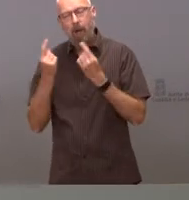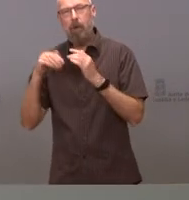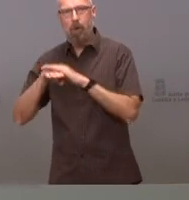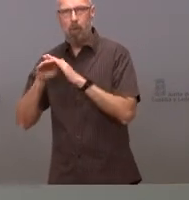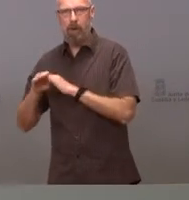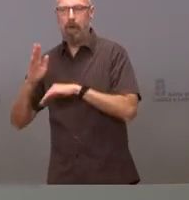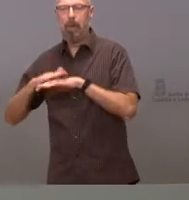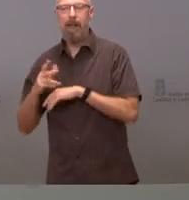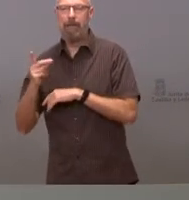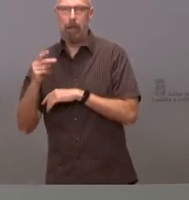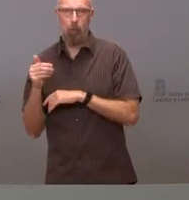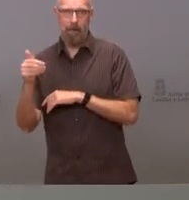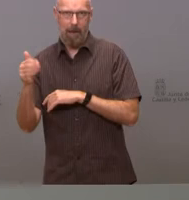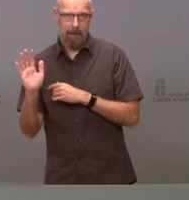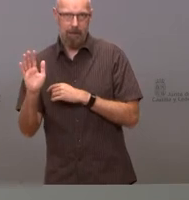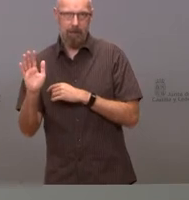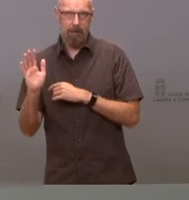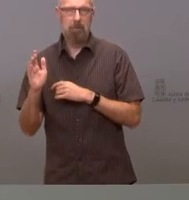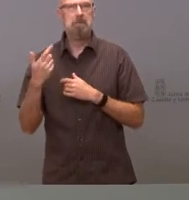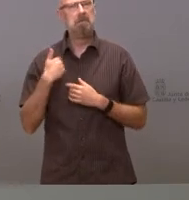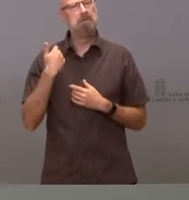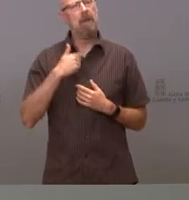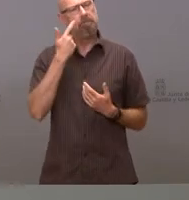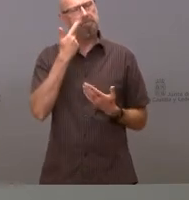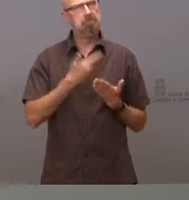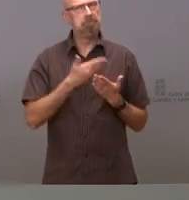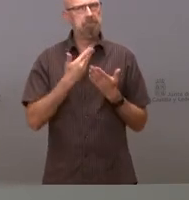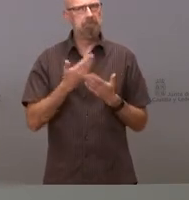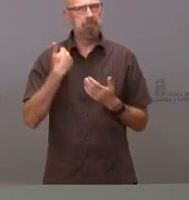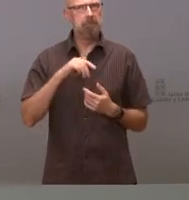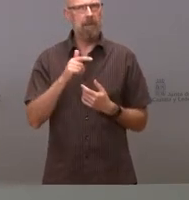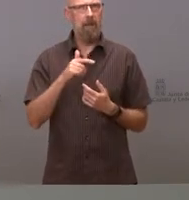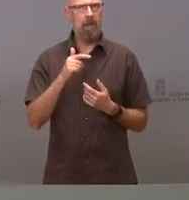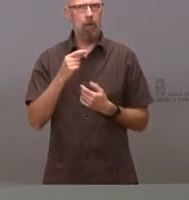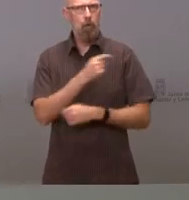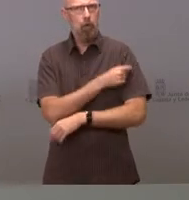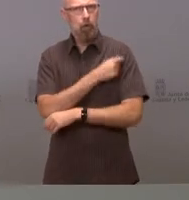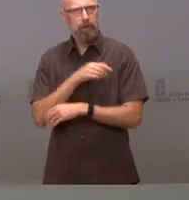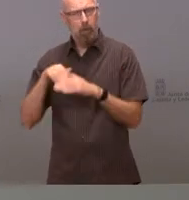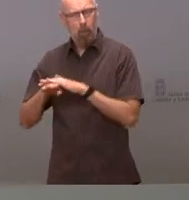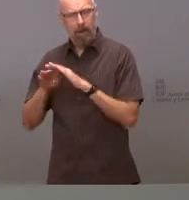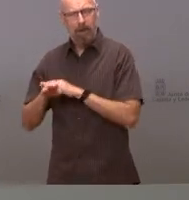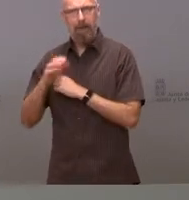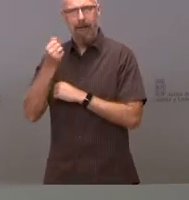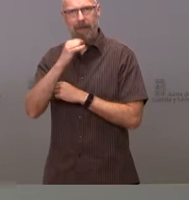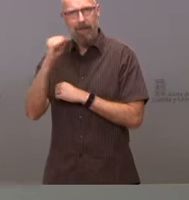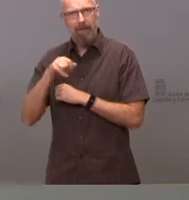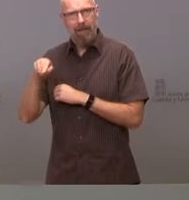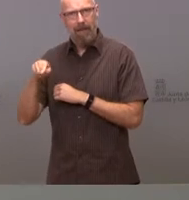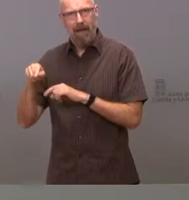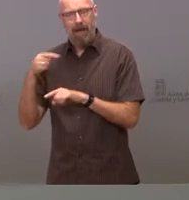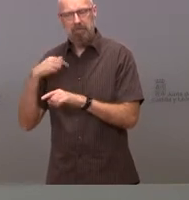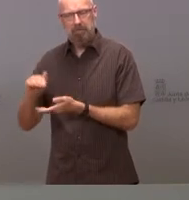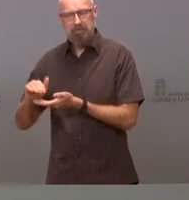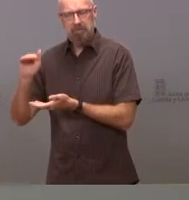ya se empieza a ver que el espacio que las dosis que guardábamos para esta CNK ya está permitiendo que llegamos